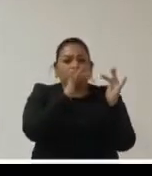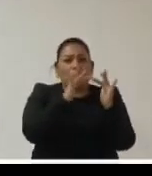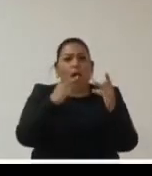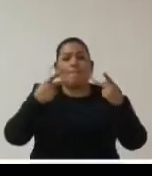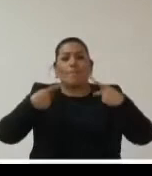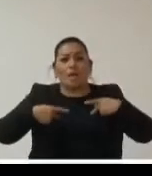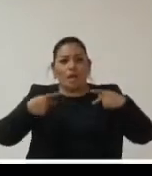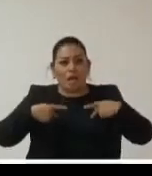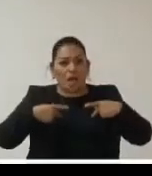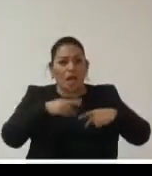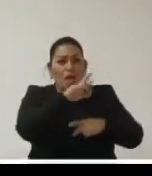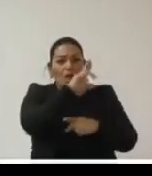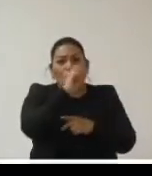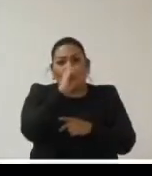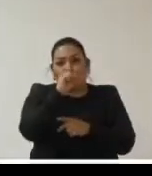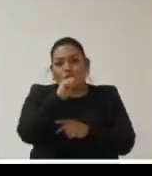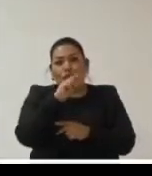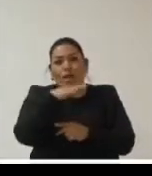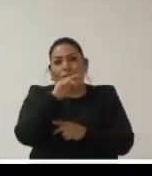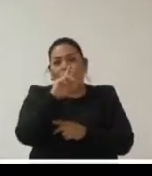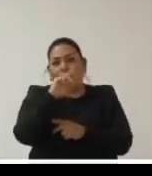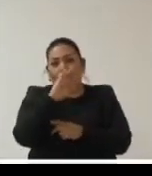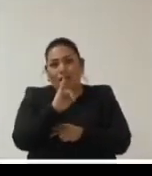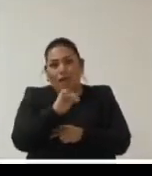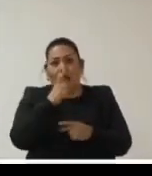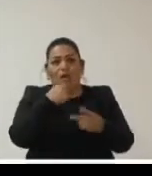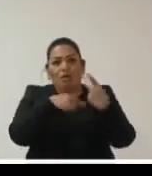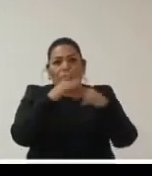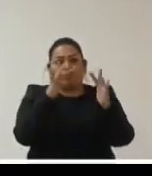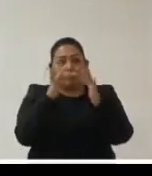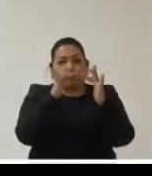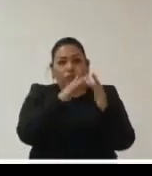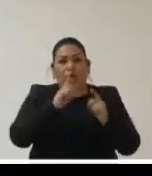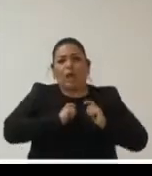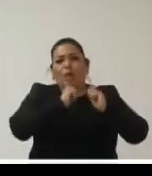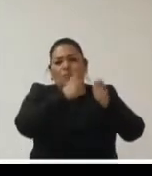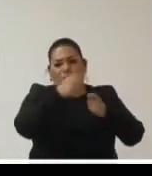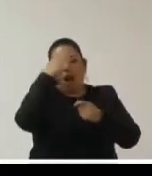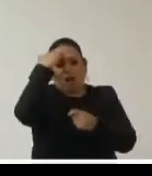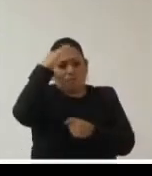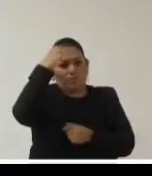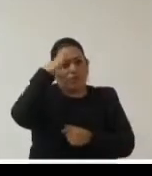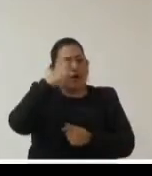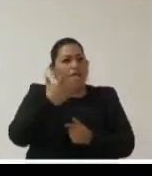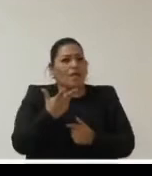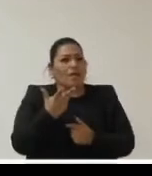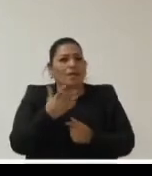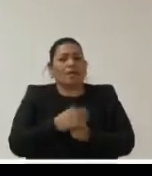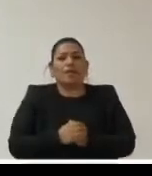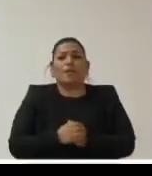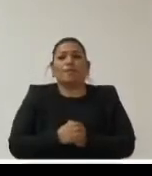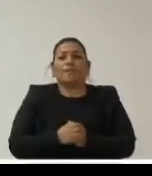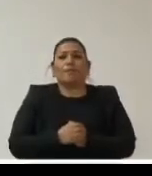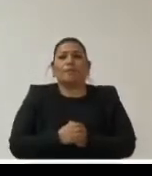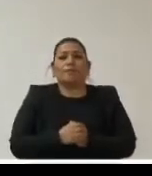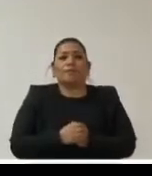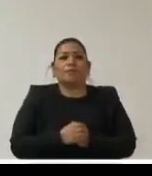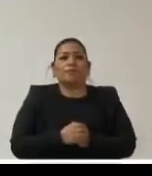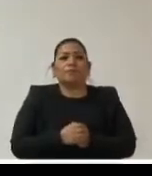como Rosa María Cruz Lebros esté presente aportando y construyendo y fortaleciendo este